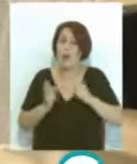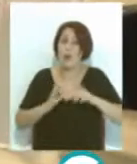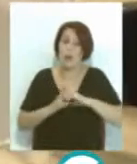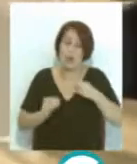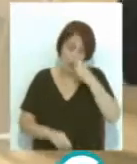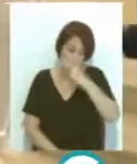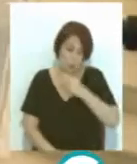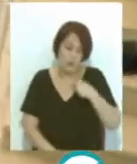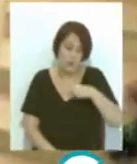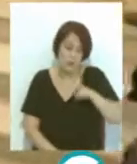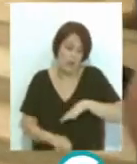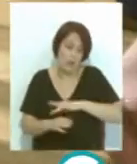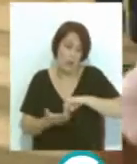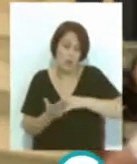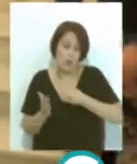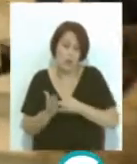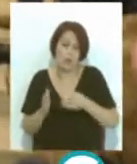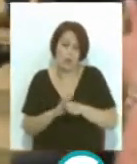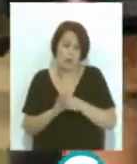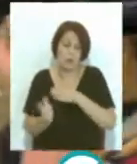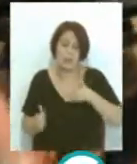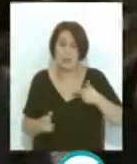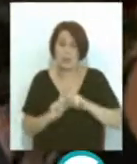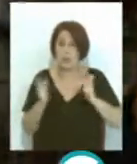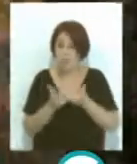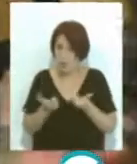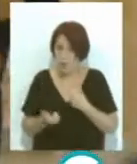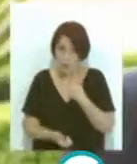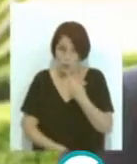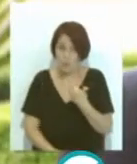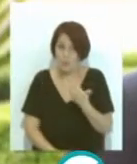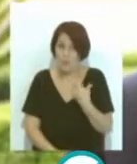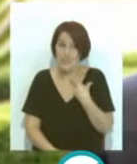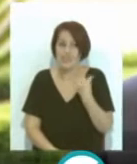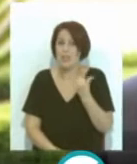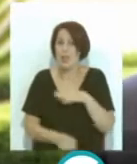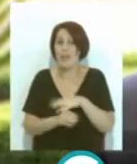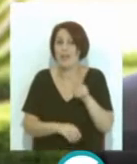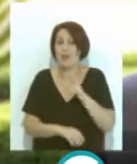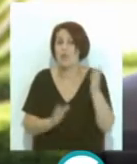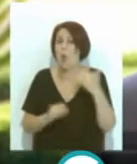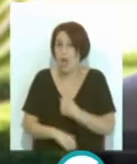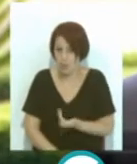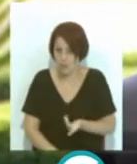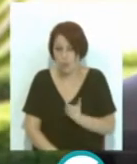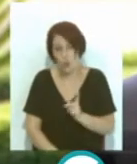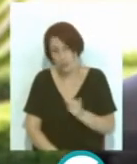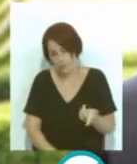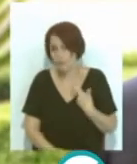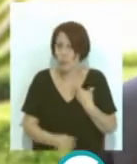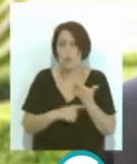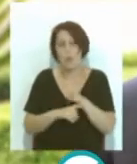de seguir apostando por el proyecto. En la reunión que hemos tenido he dicho que no hay dinero para Valcárcel, sino que ha planteado